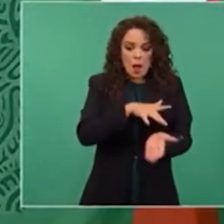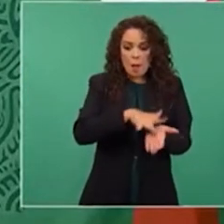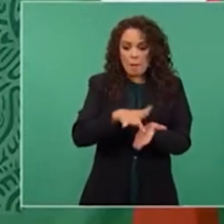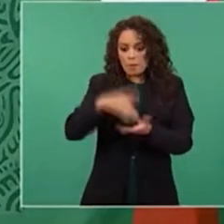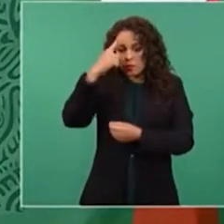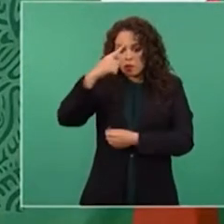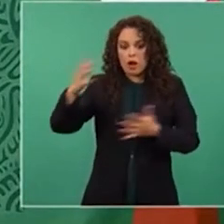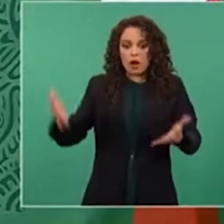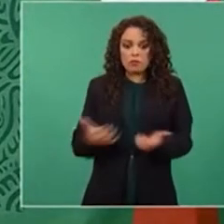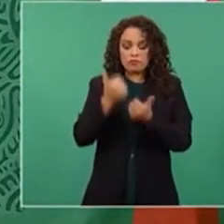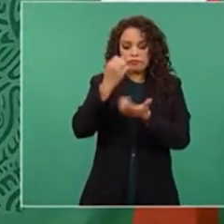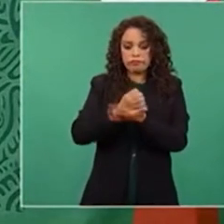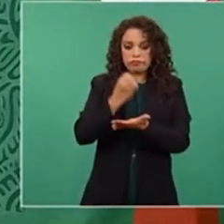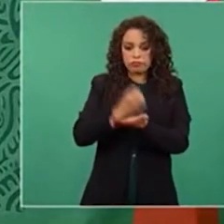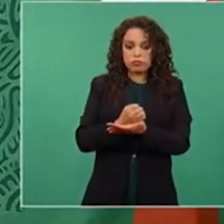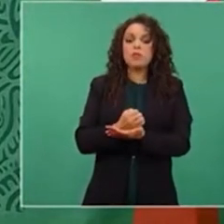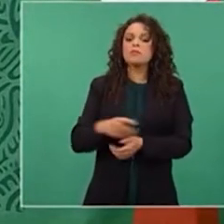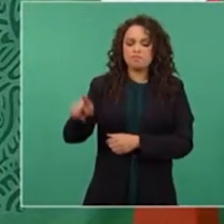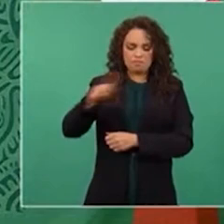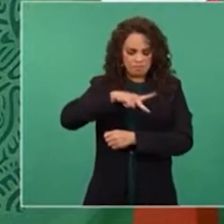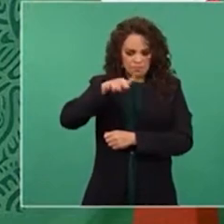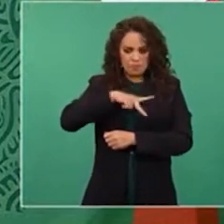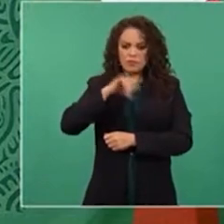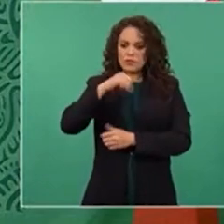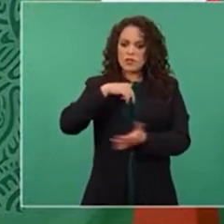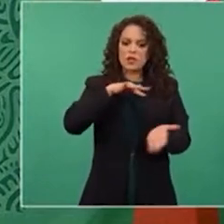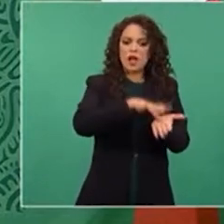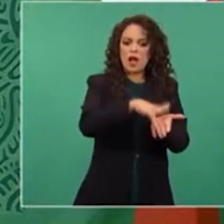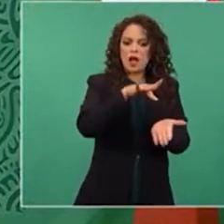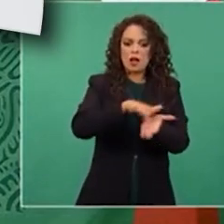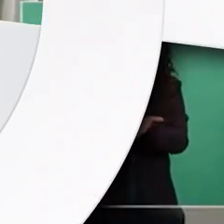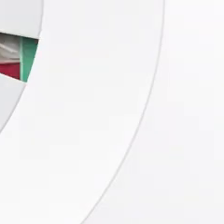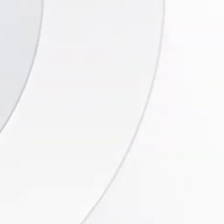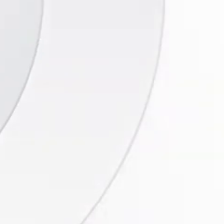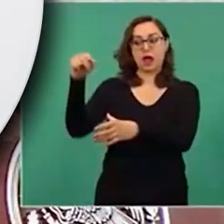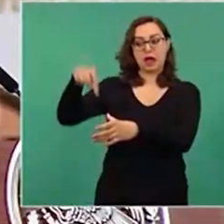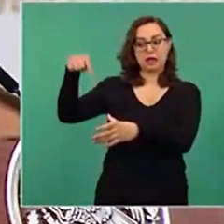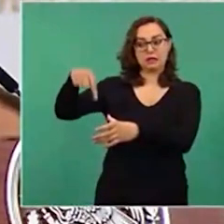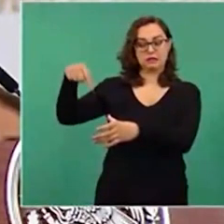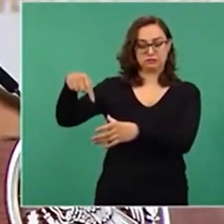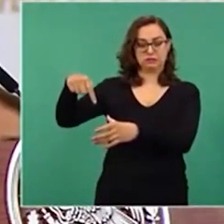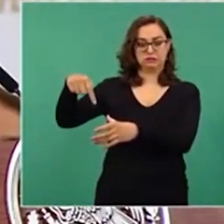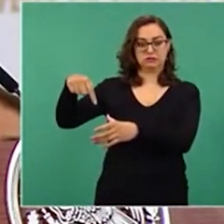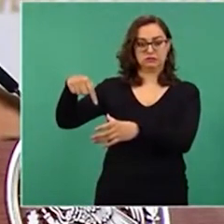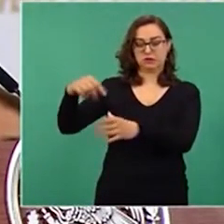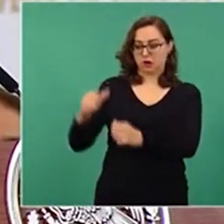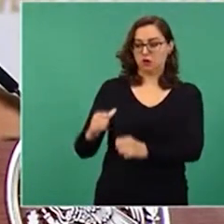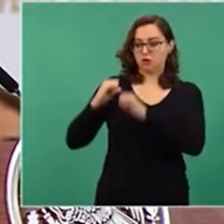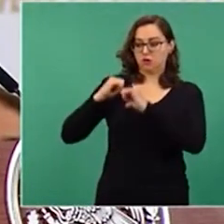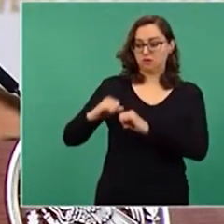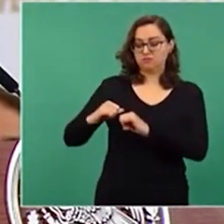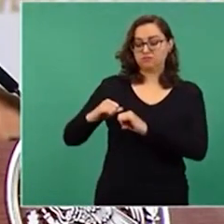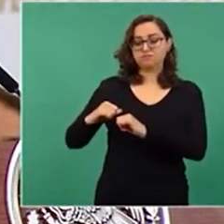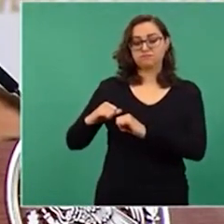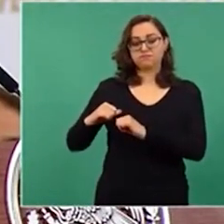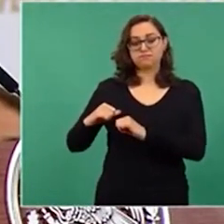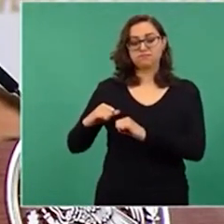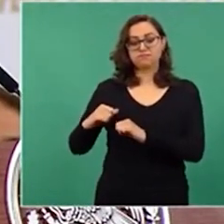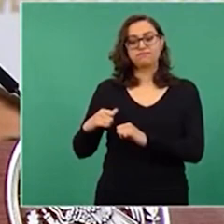todo, de mi parte me refiero a todo lo jurídico. Que se